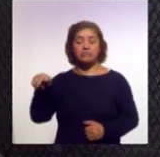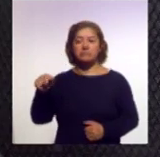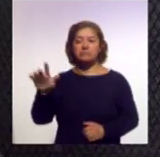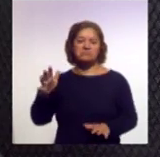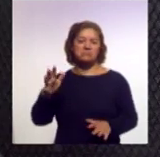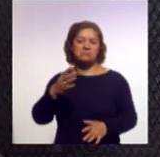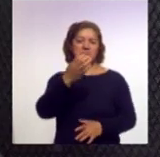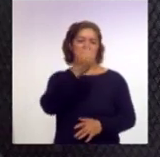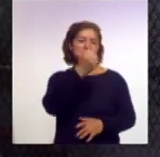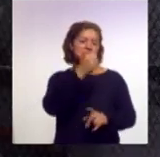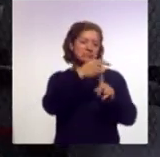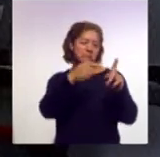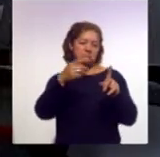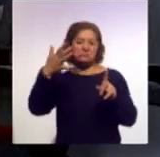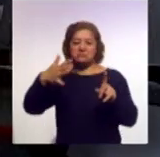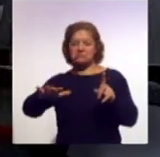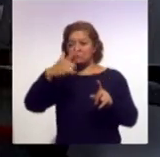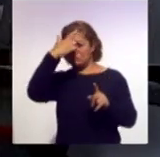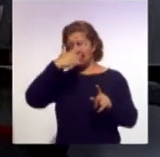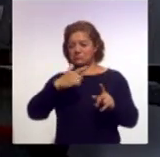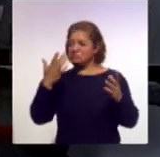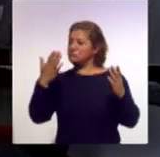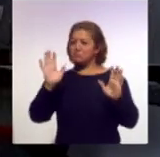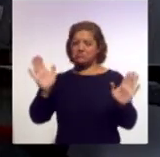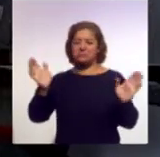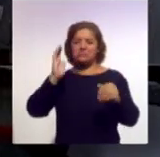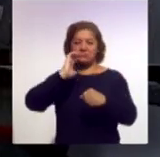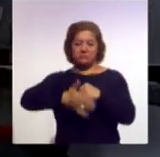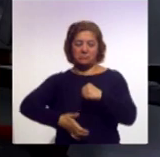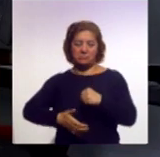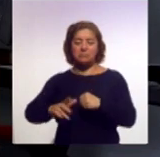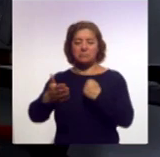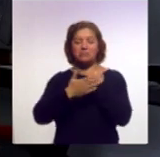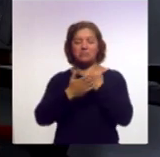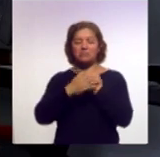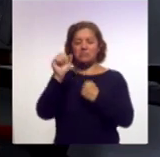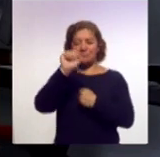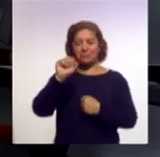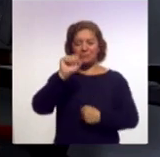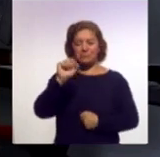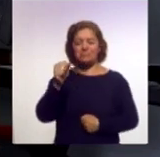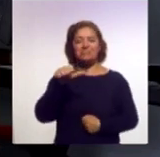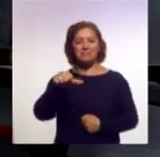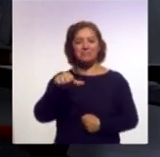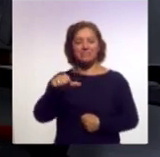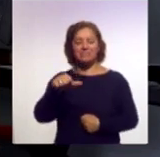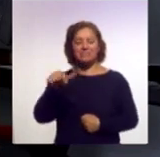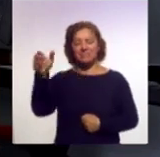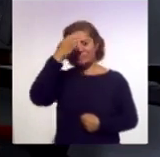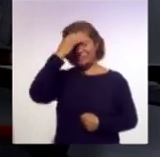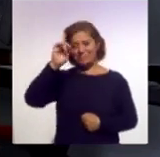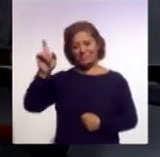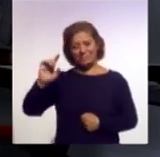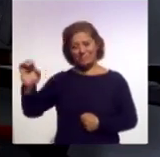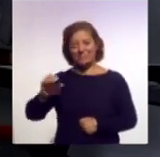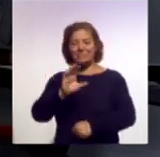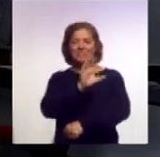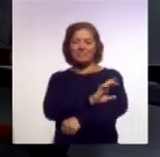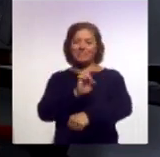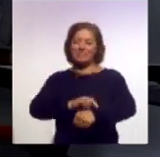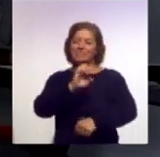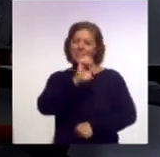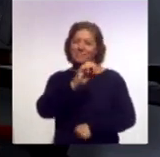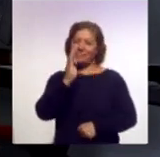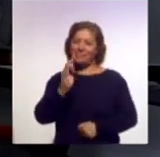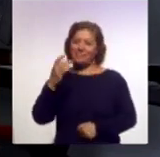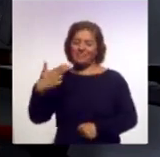.30 y 10 de la noche. Perfecto. Esto, el próximo sábado en el zoológico de Tlaxcala. Así es, el próximo sábado. Coordinador Efraín Flores Hernández,